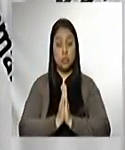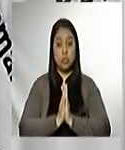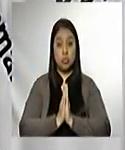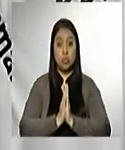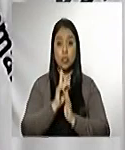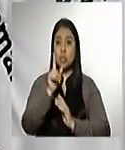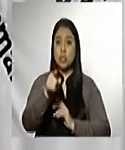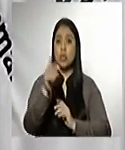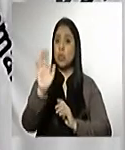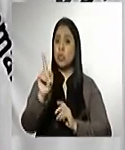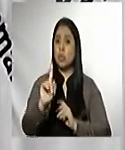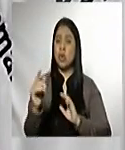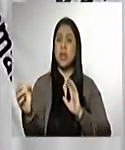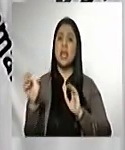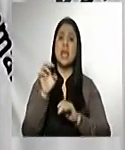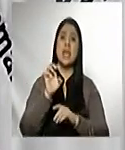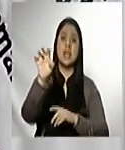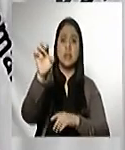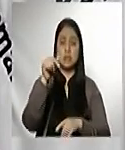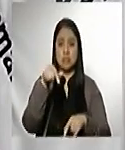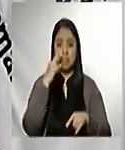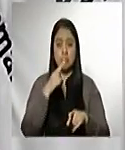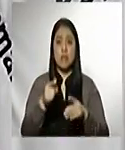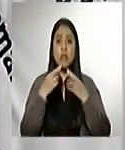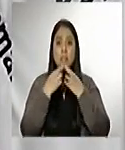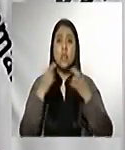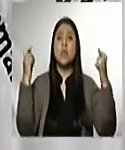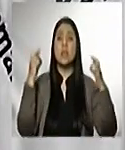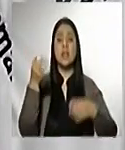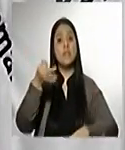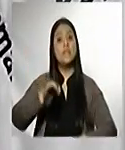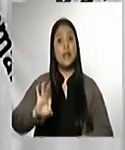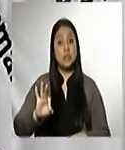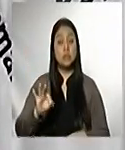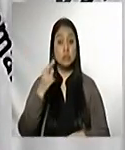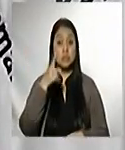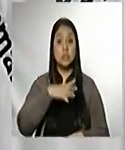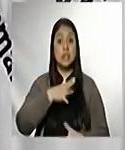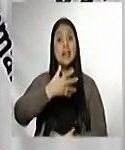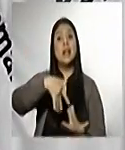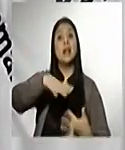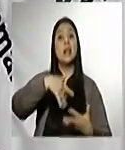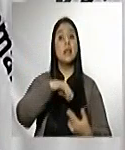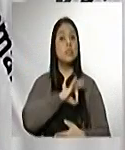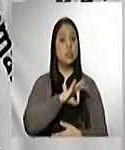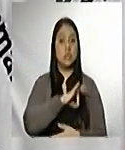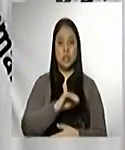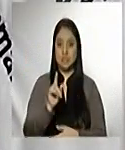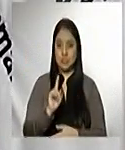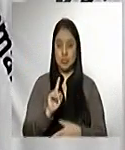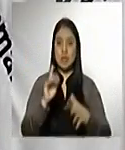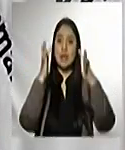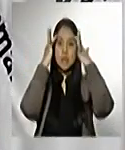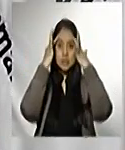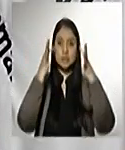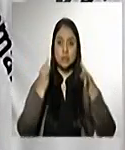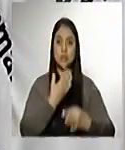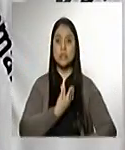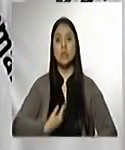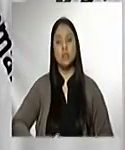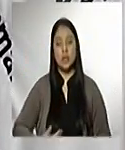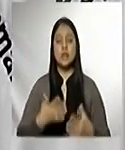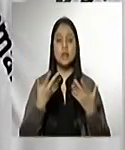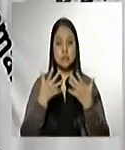se dejen engañar por publicaciones falsas que circulan en las redes sociales. Las disposiciones de gobierno